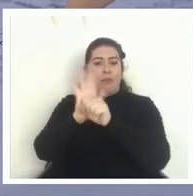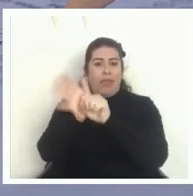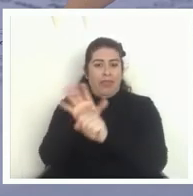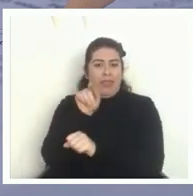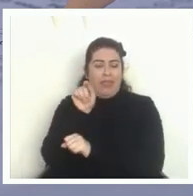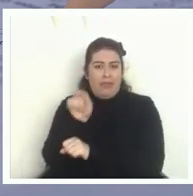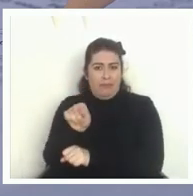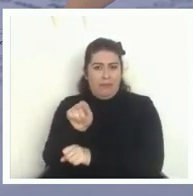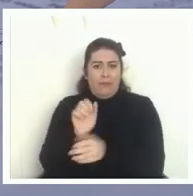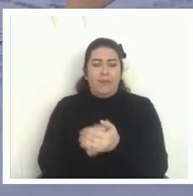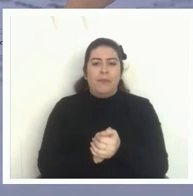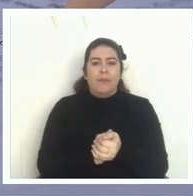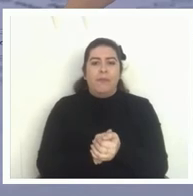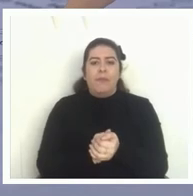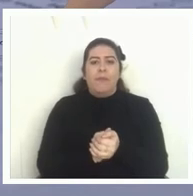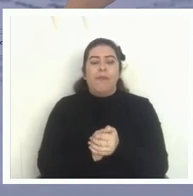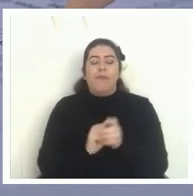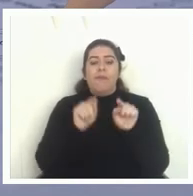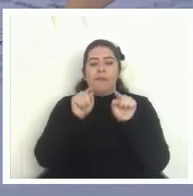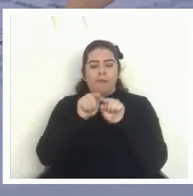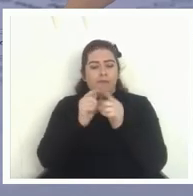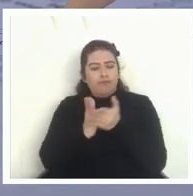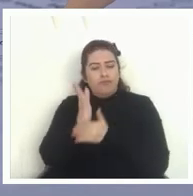que se implementaron durante el año pasado